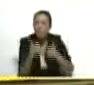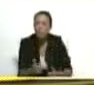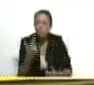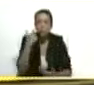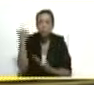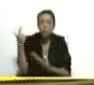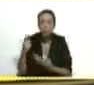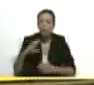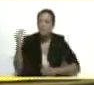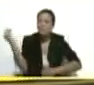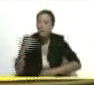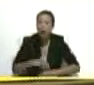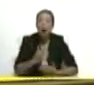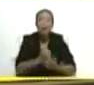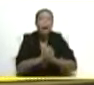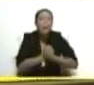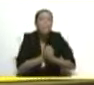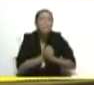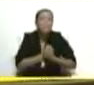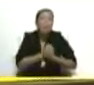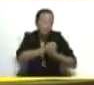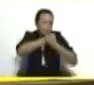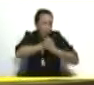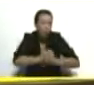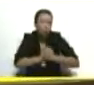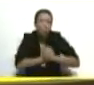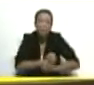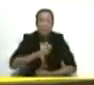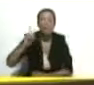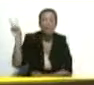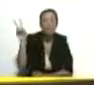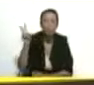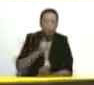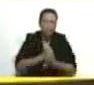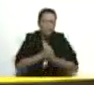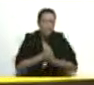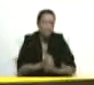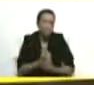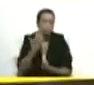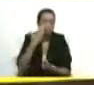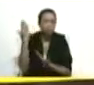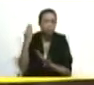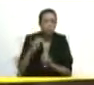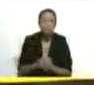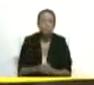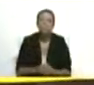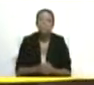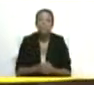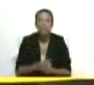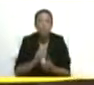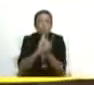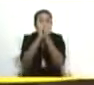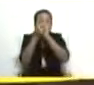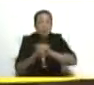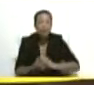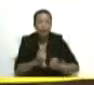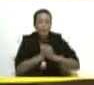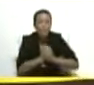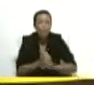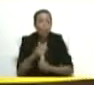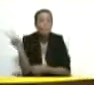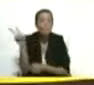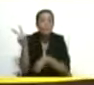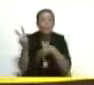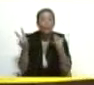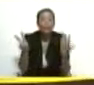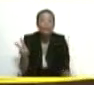Y más poderoso es el amor a la patria, el amor por Venezuela. Y convertir ese amor por Venezuela